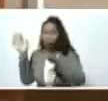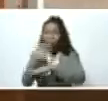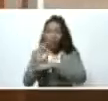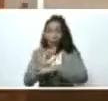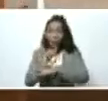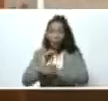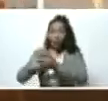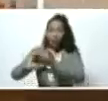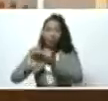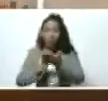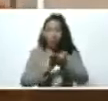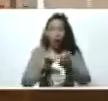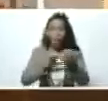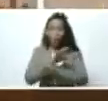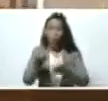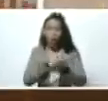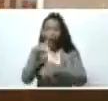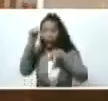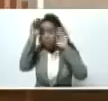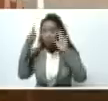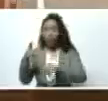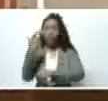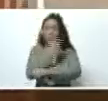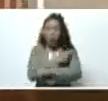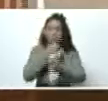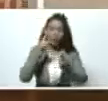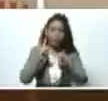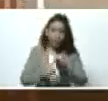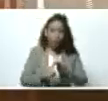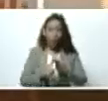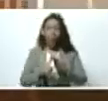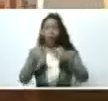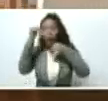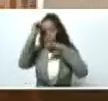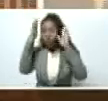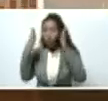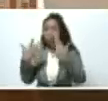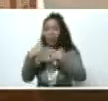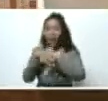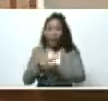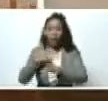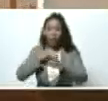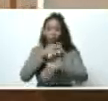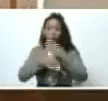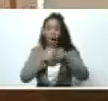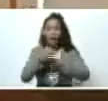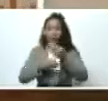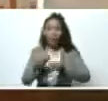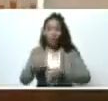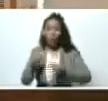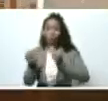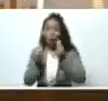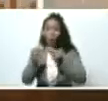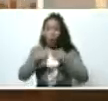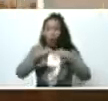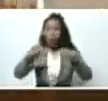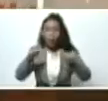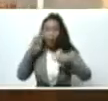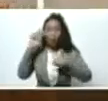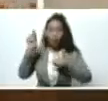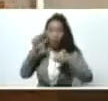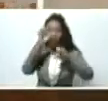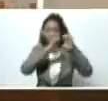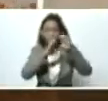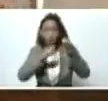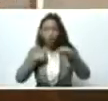solamente los abordamos con vacunación, con atención integral, estamos haciendo una evaluación del terreno, me he comunicado